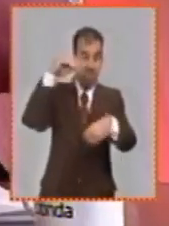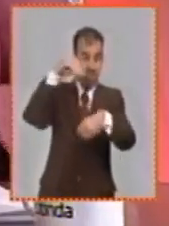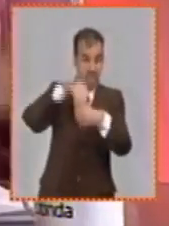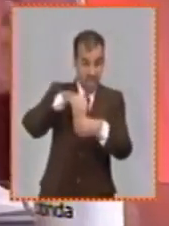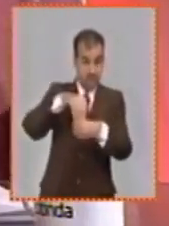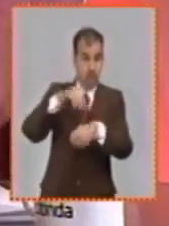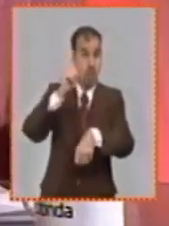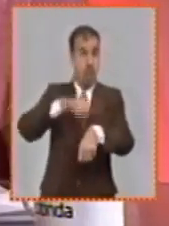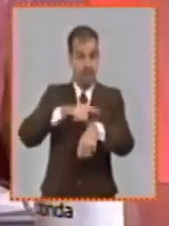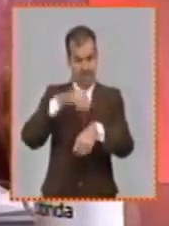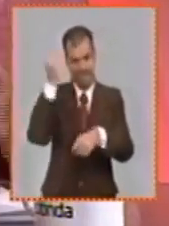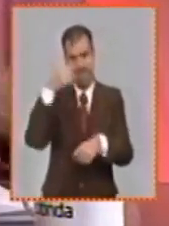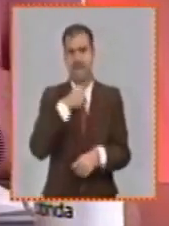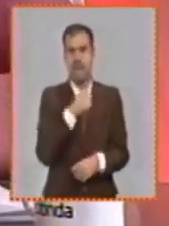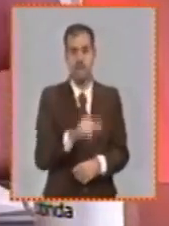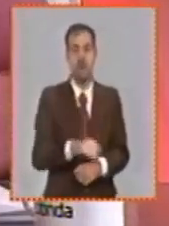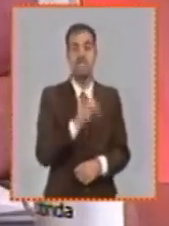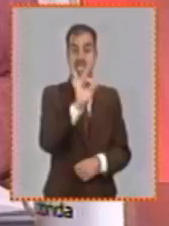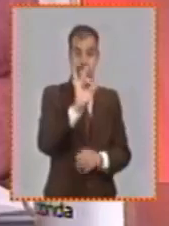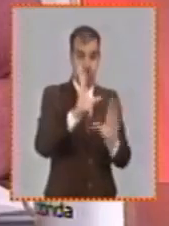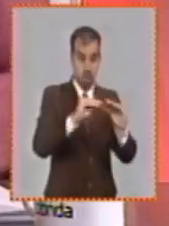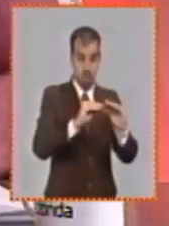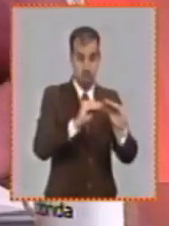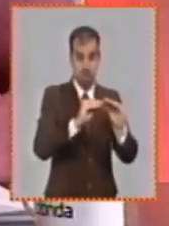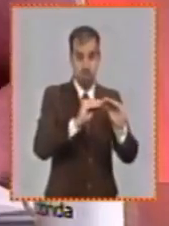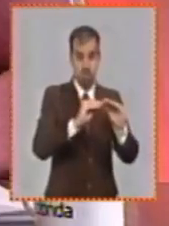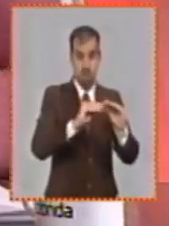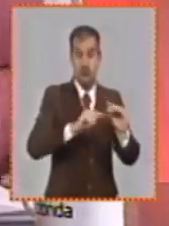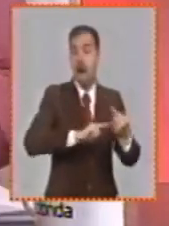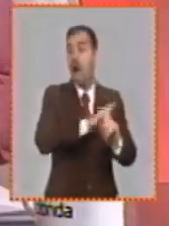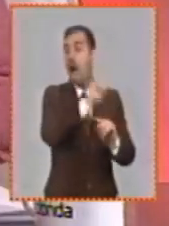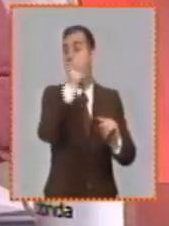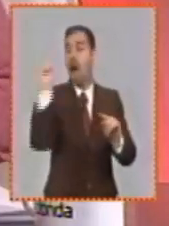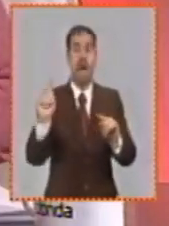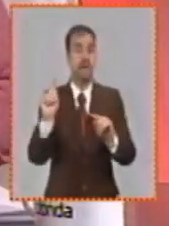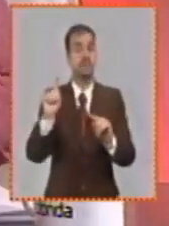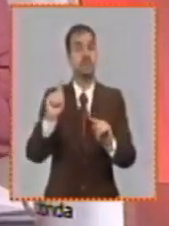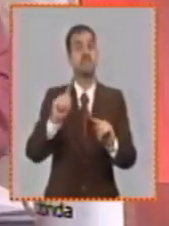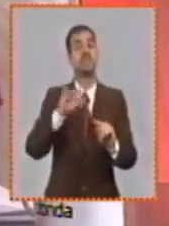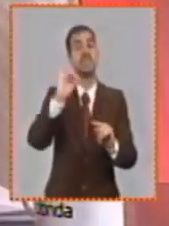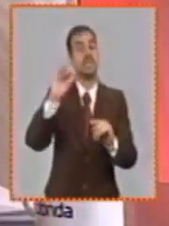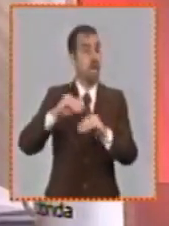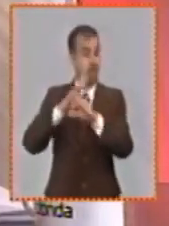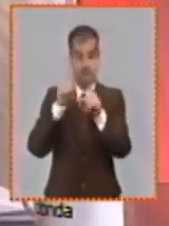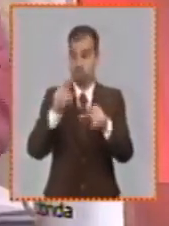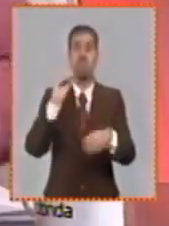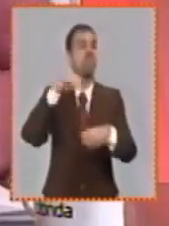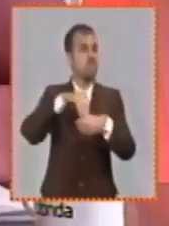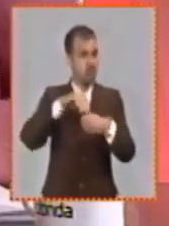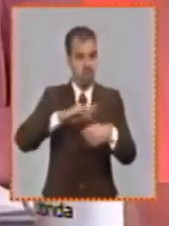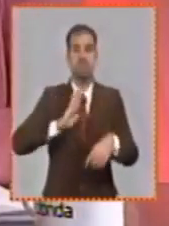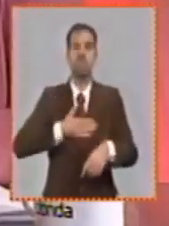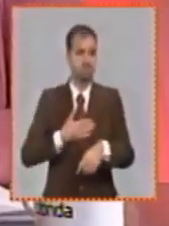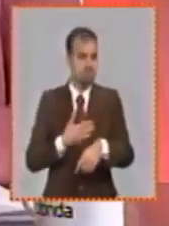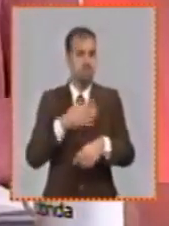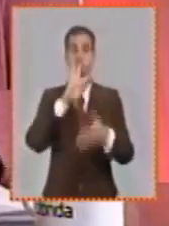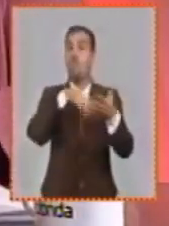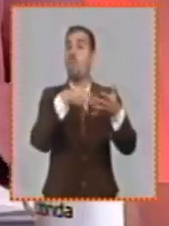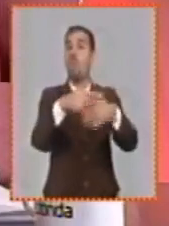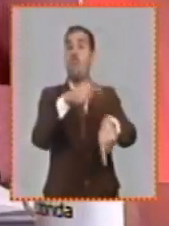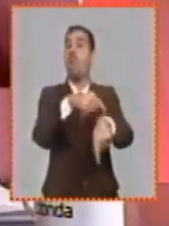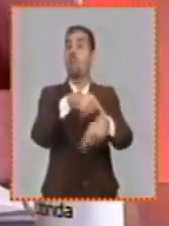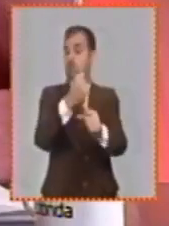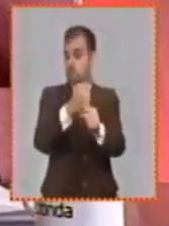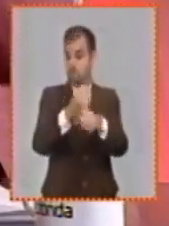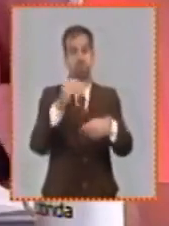el que entra en un turno de 7 de la noche a 7 de la mañana ese paga su merienda porque ese es su turno de